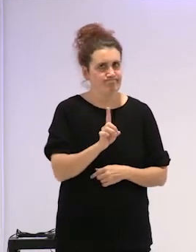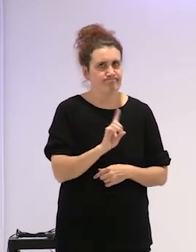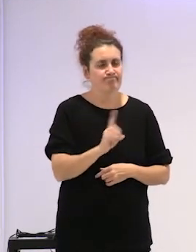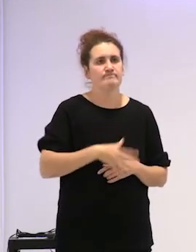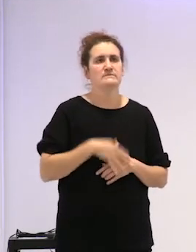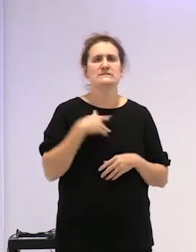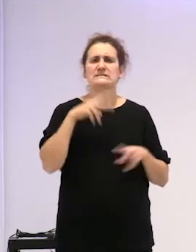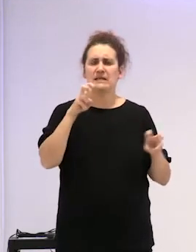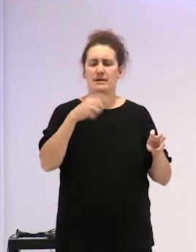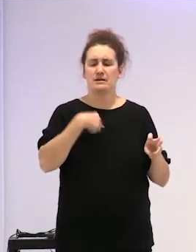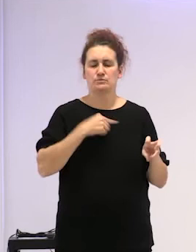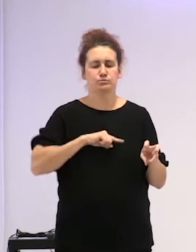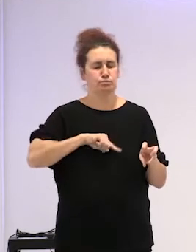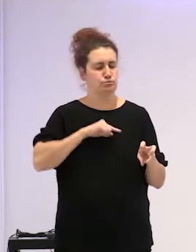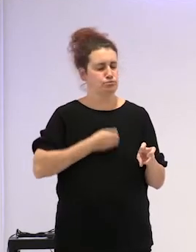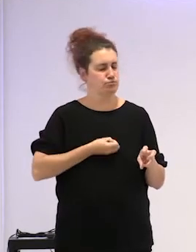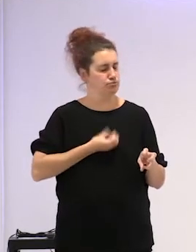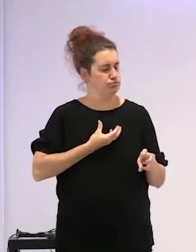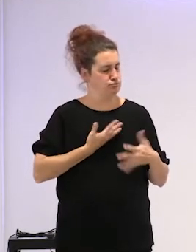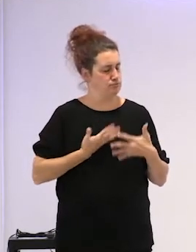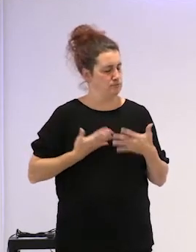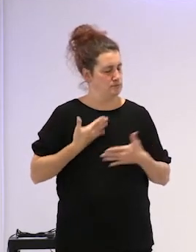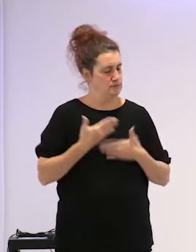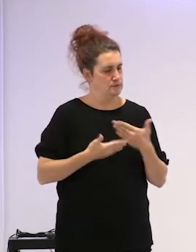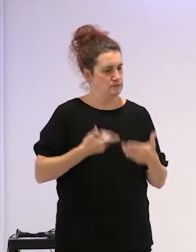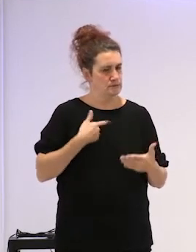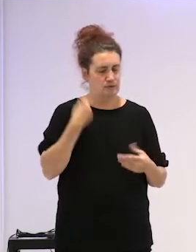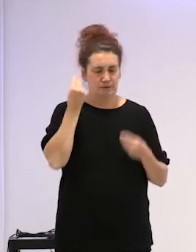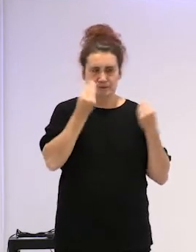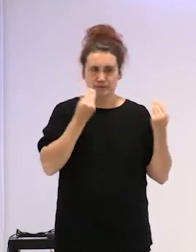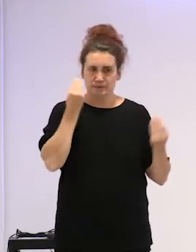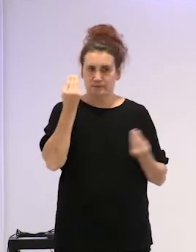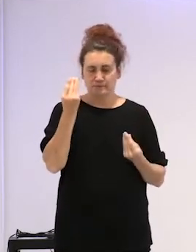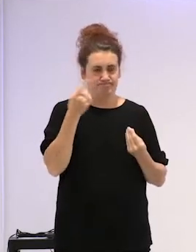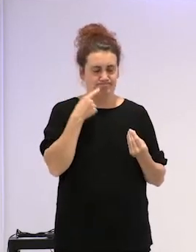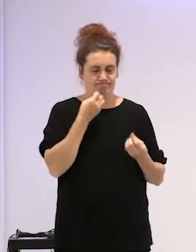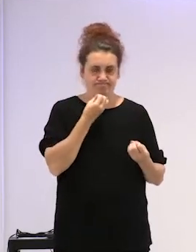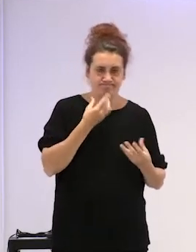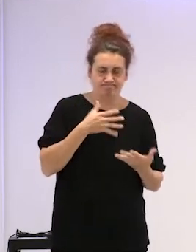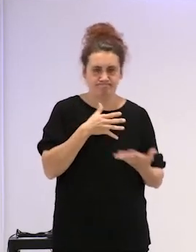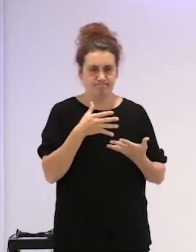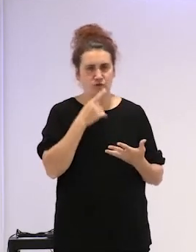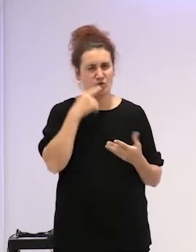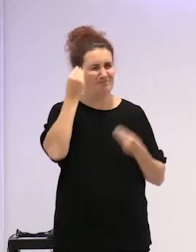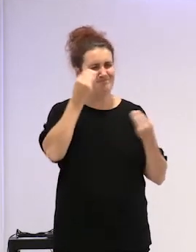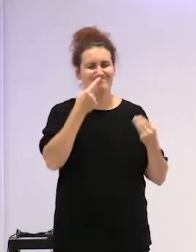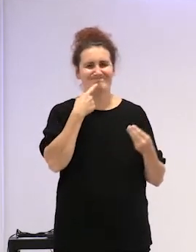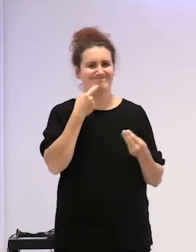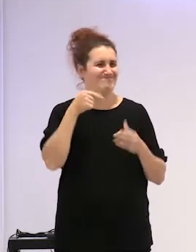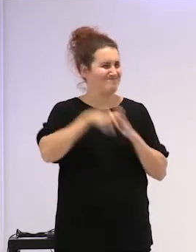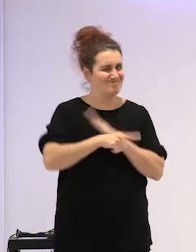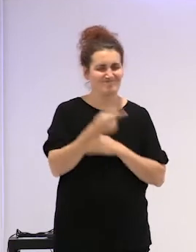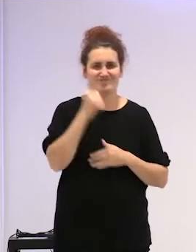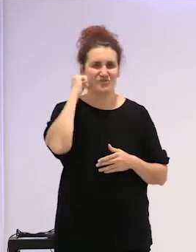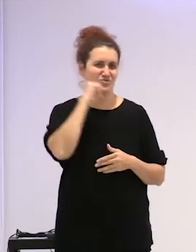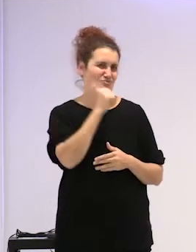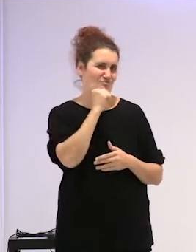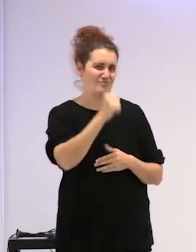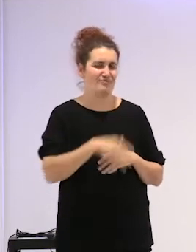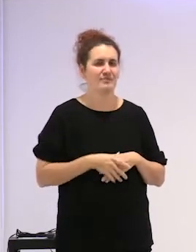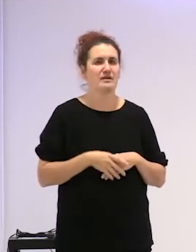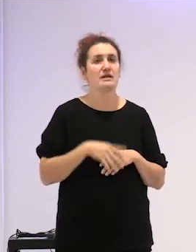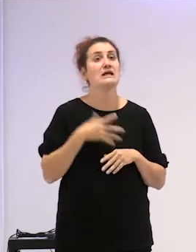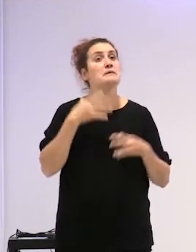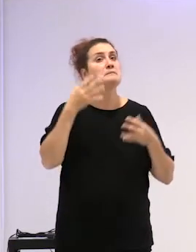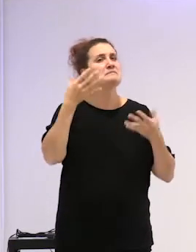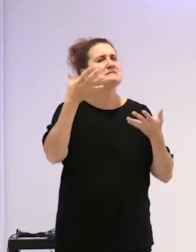tema que me supera un poco sobre el que no he pensado o no he querido pensar. Y como pasa siempre cuando